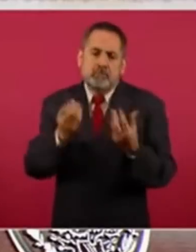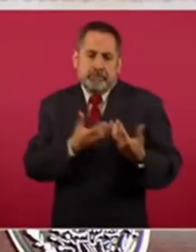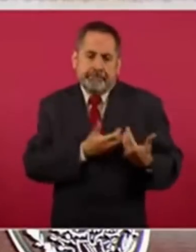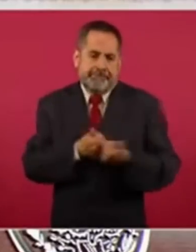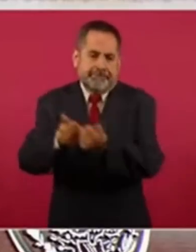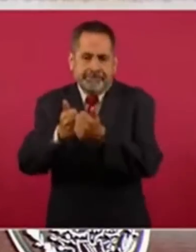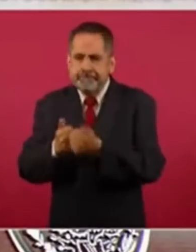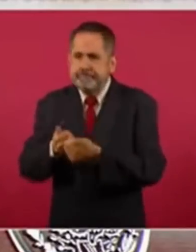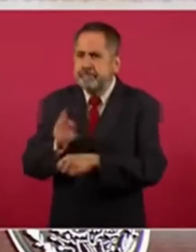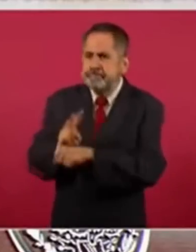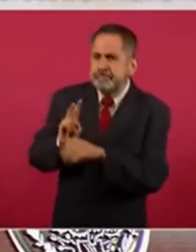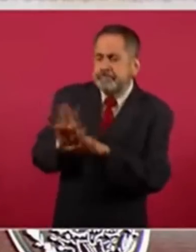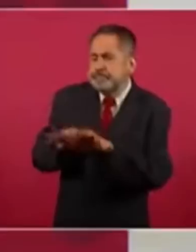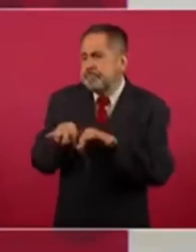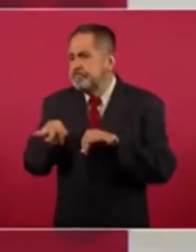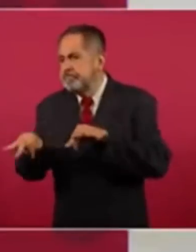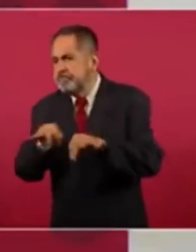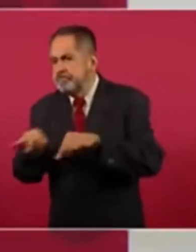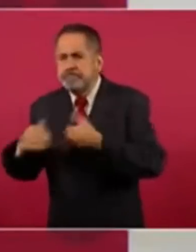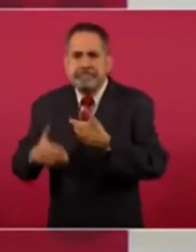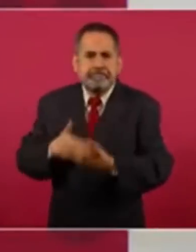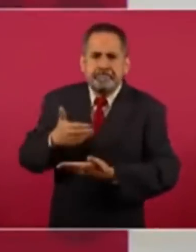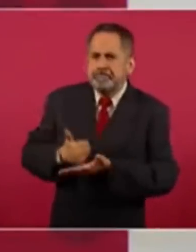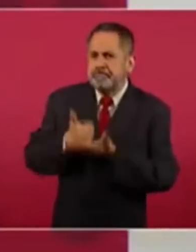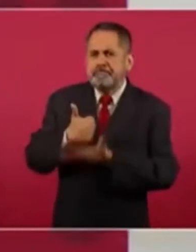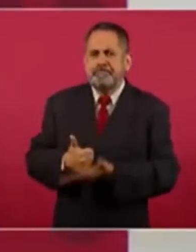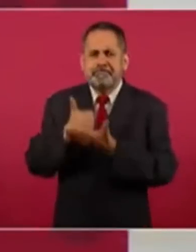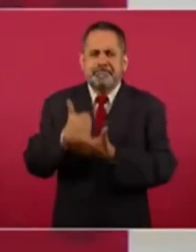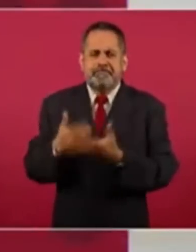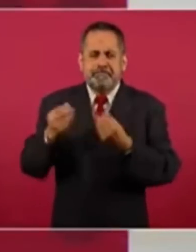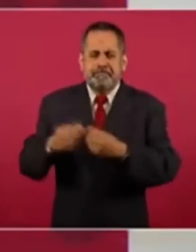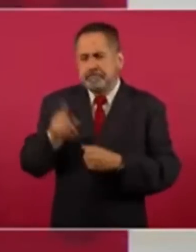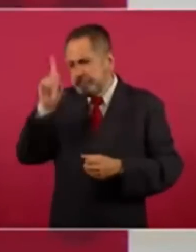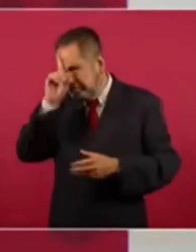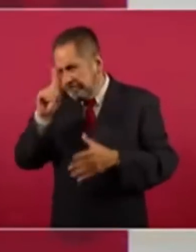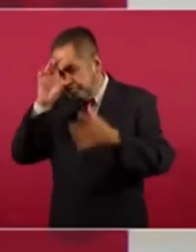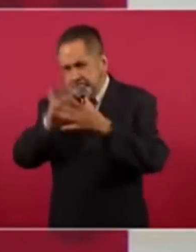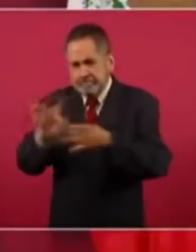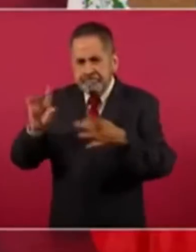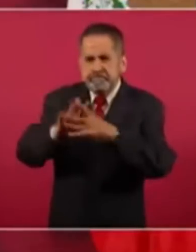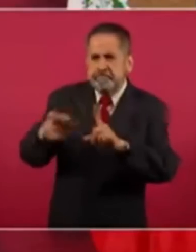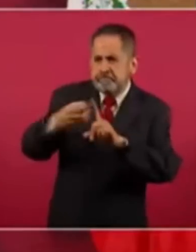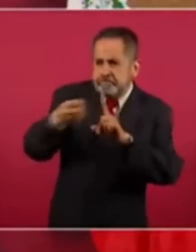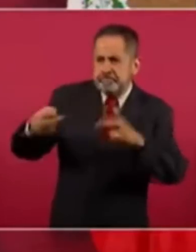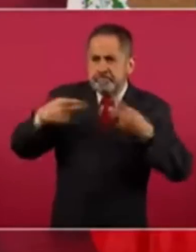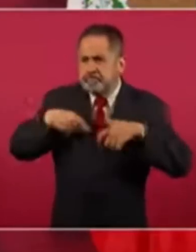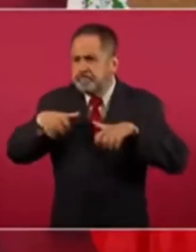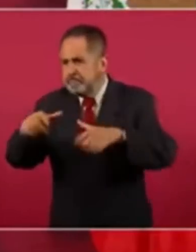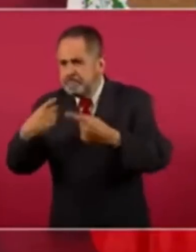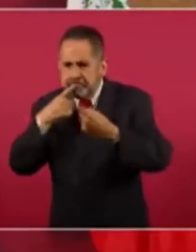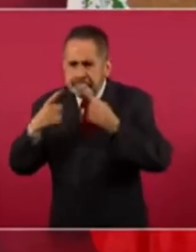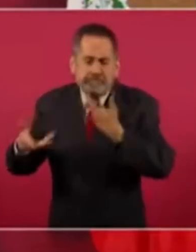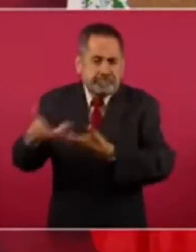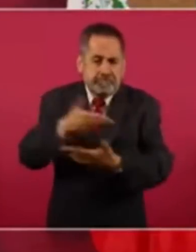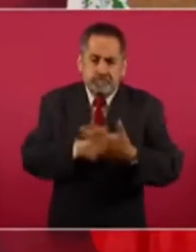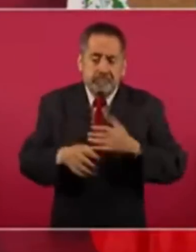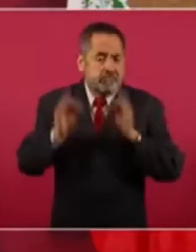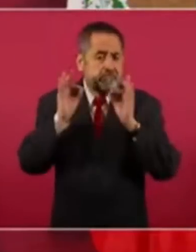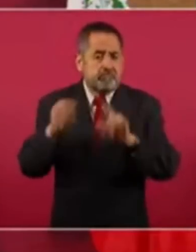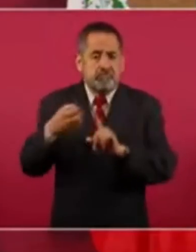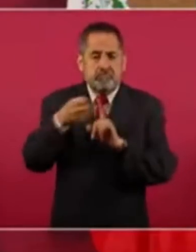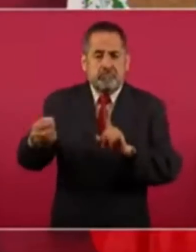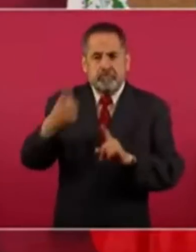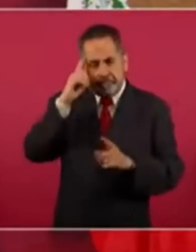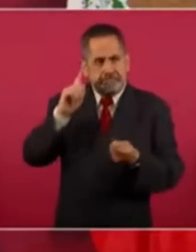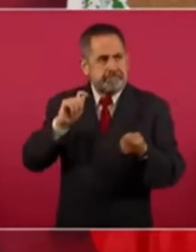a trabajar, a hacer conciencia, a organizar al pueblo para conseguir